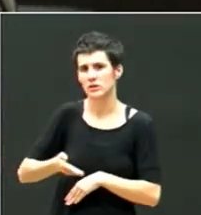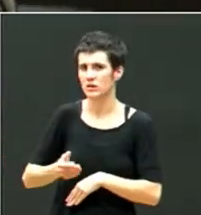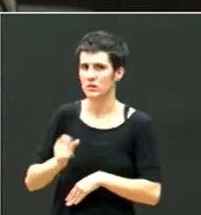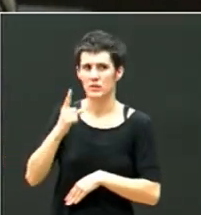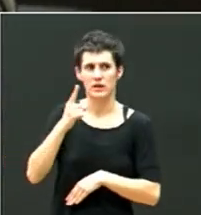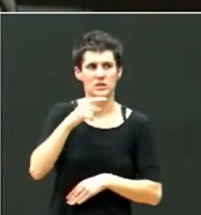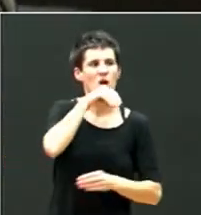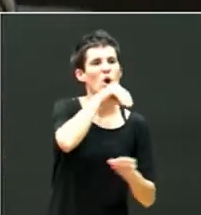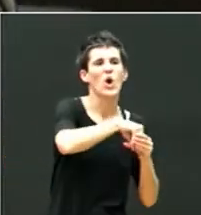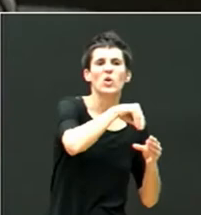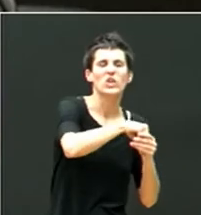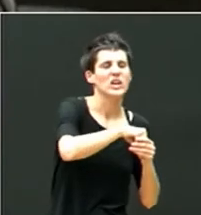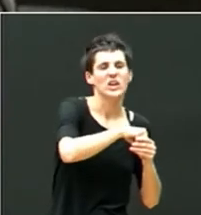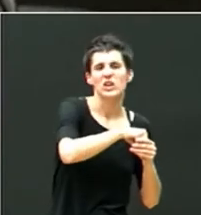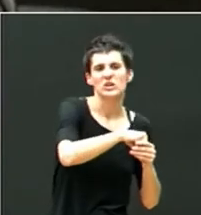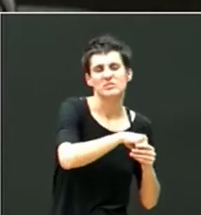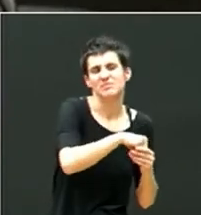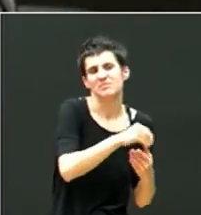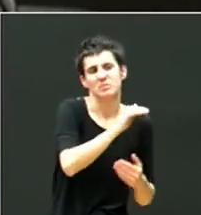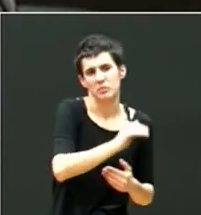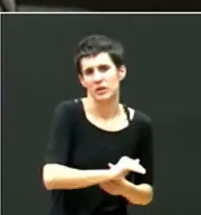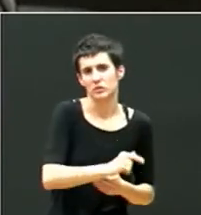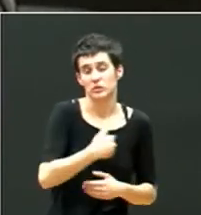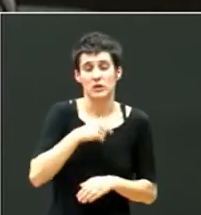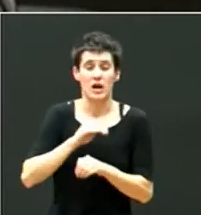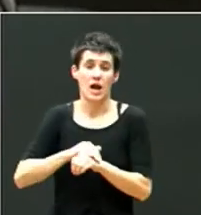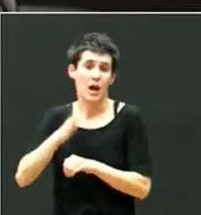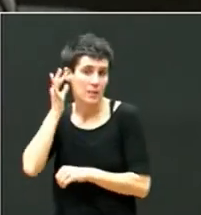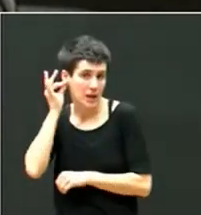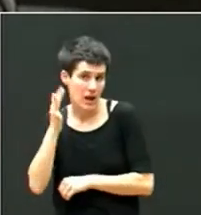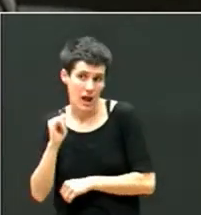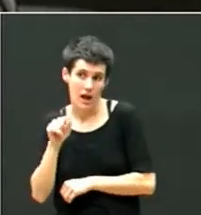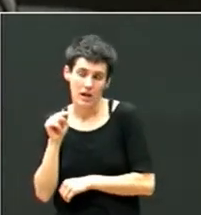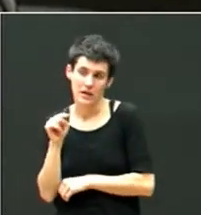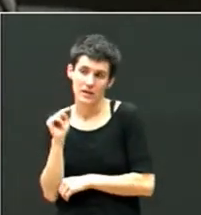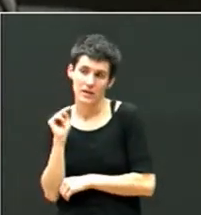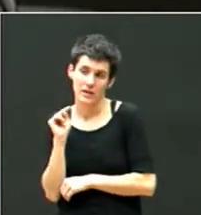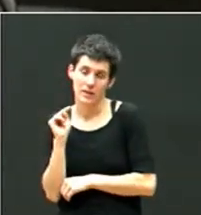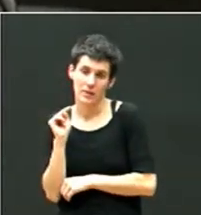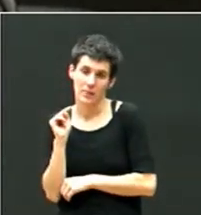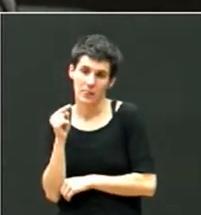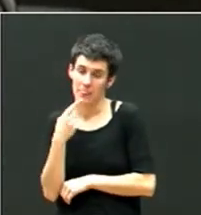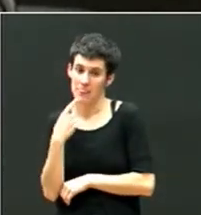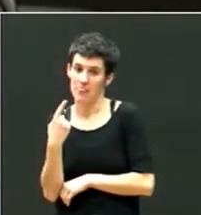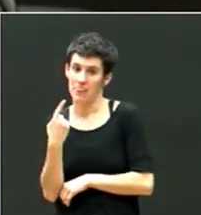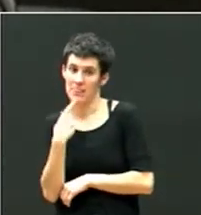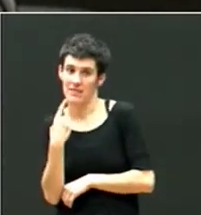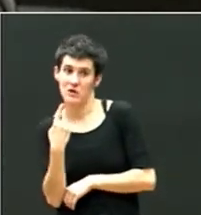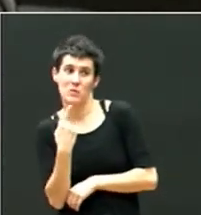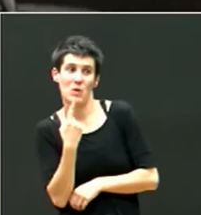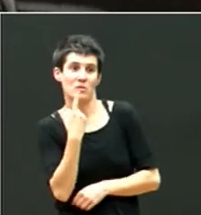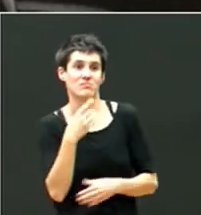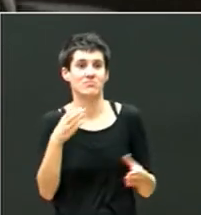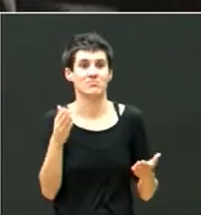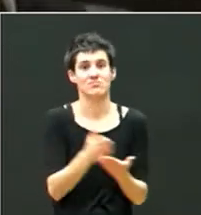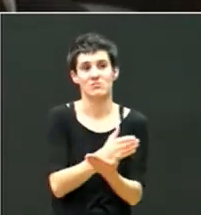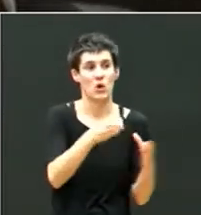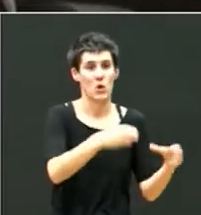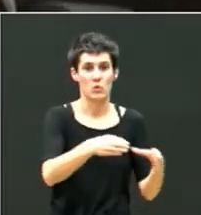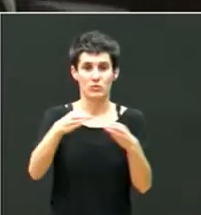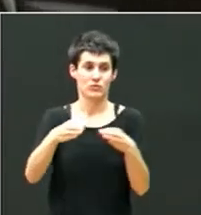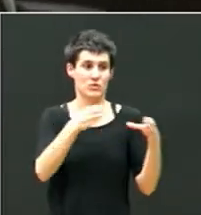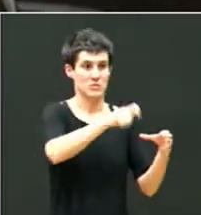que va aprender. Yo tengo una amiga que es... Bueno, yo siempre tenía la hipótesis de que están los diagnosticados y los que faltamos por diagnosticar, ¿no? Entonces,